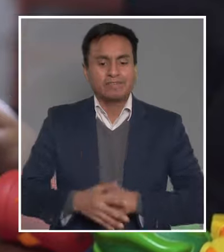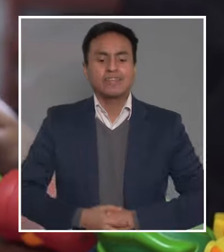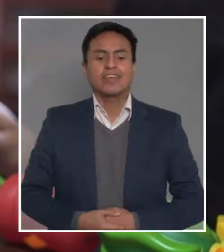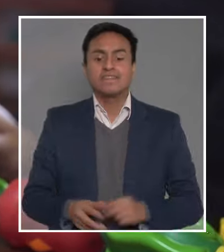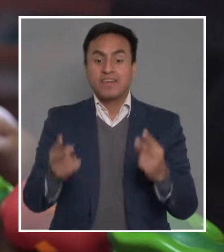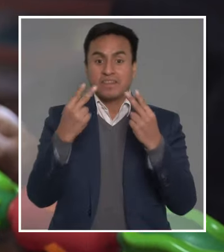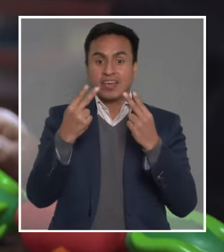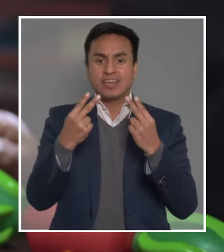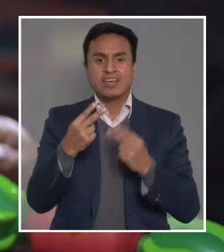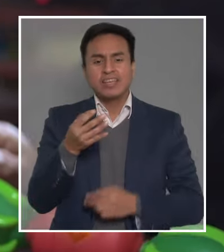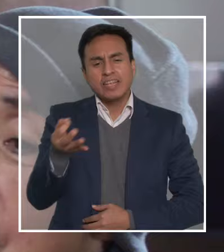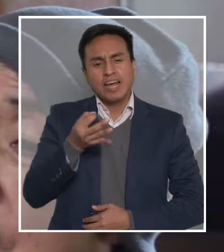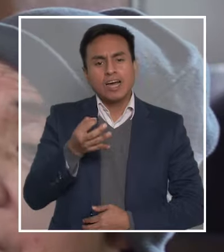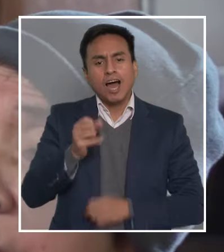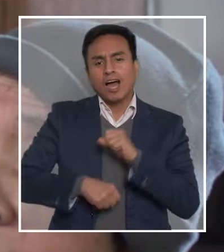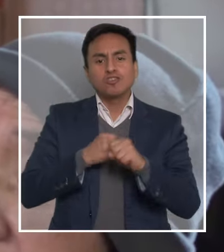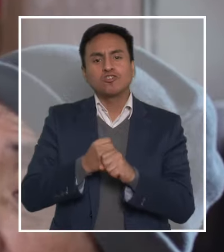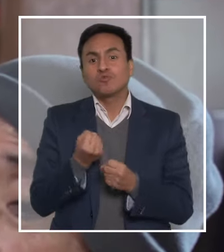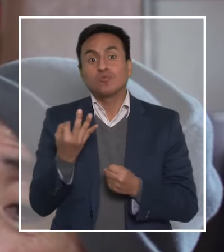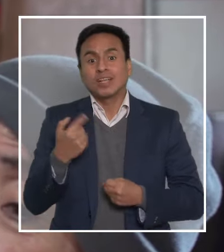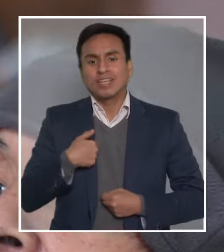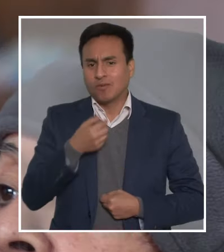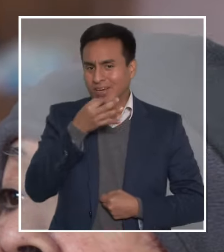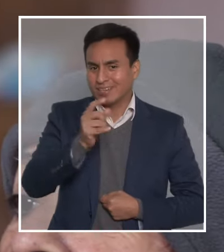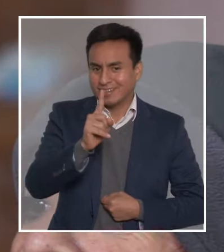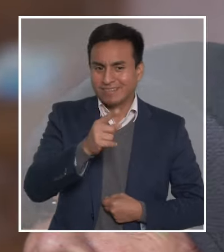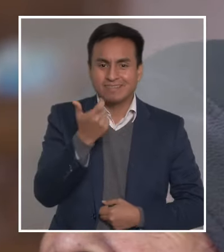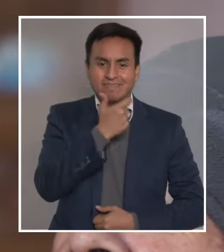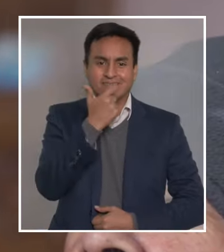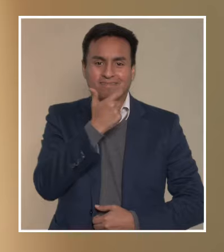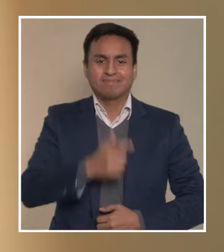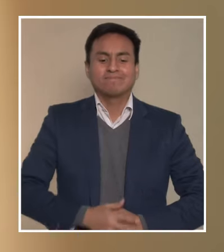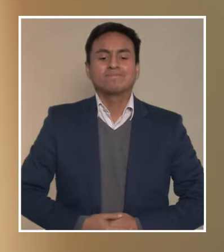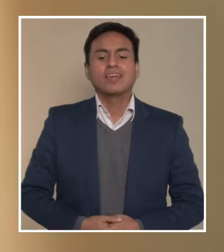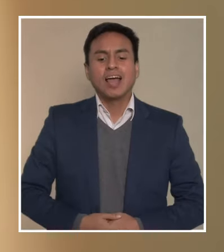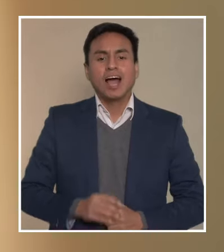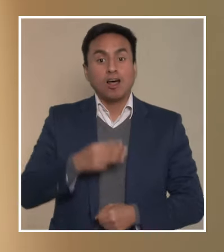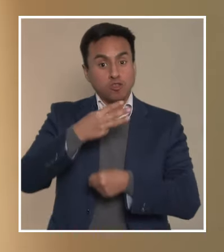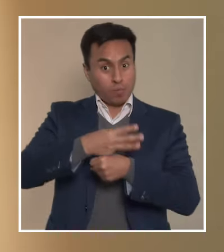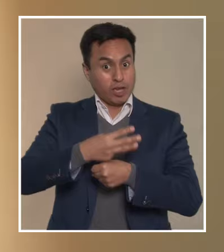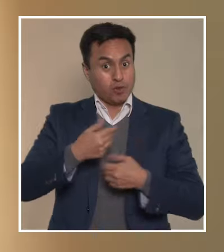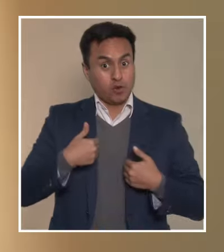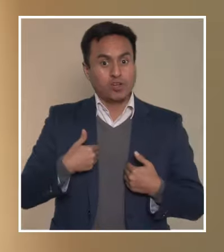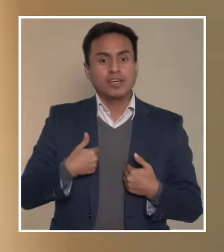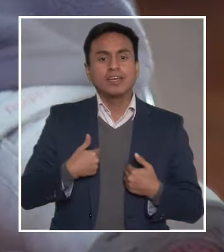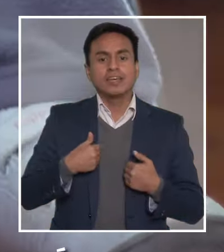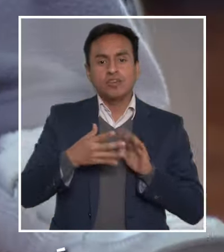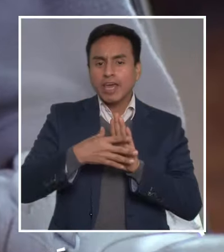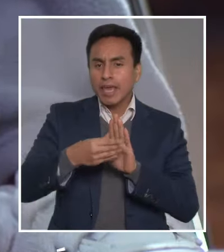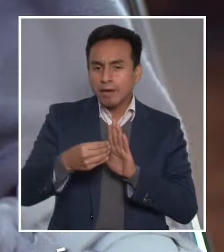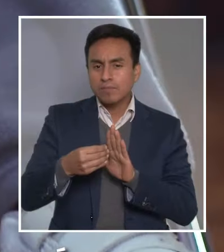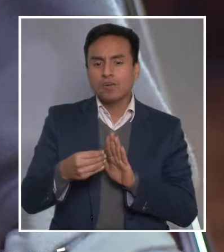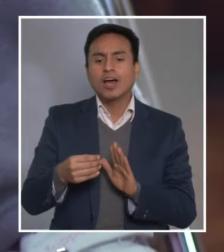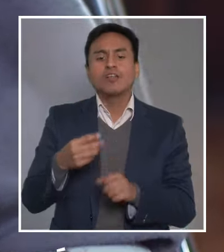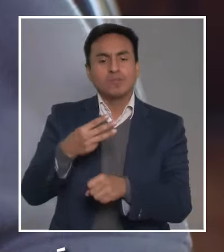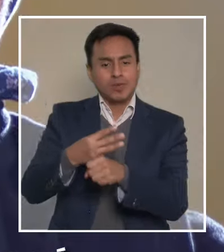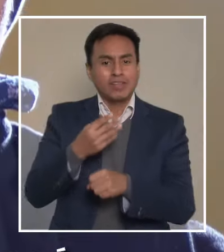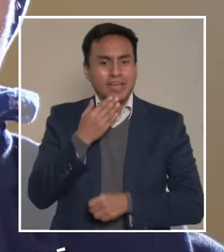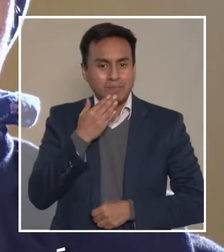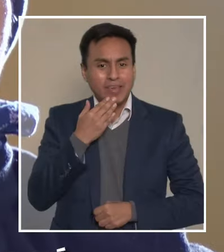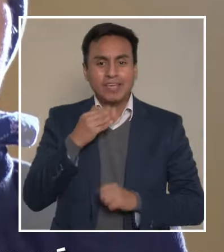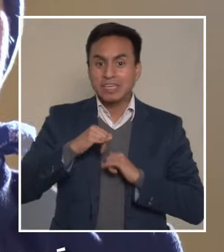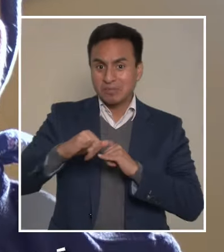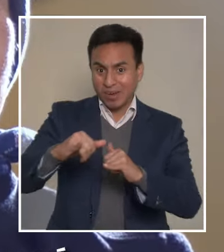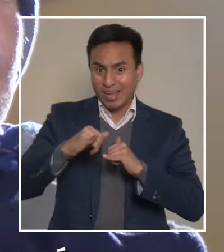bien. Ustedes me ven y dirán cuántos años tengo, pero no se los voy a decir. Como adulto mayor, le doy el ejemplo al